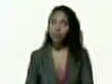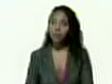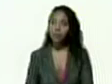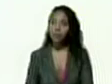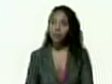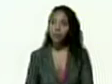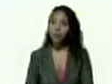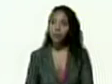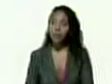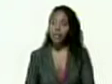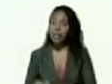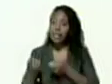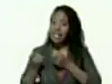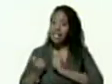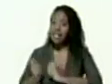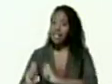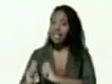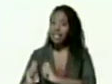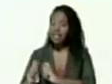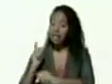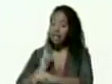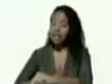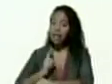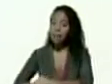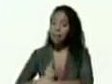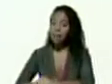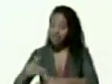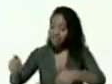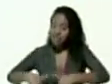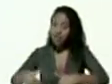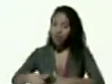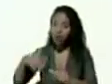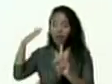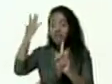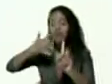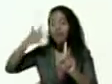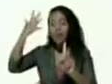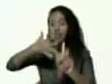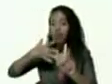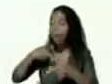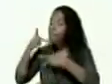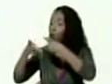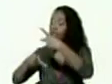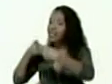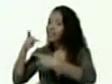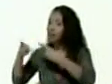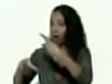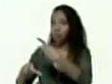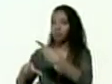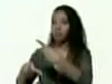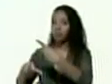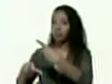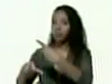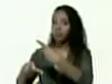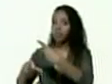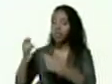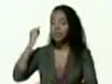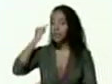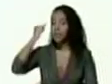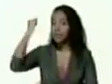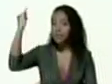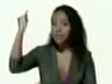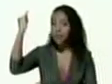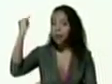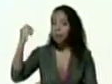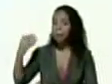dedicar tiempo y esfuerzo para la formación política ideológica para